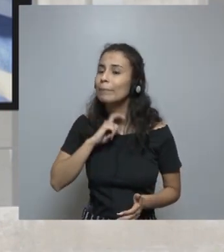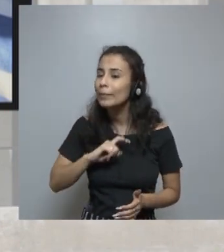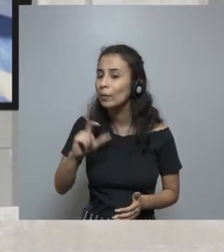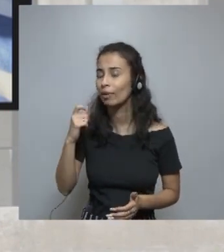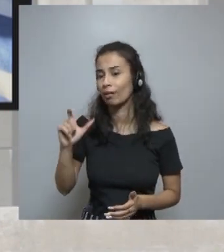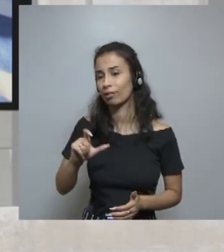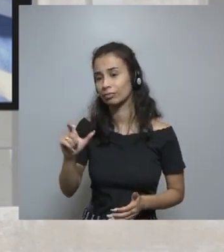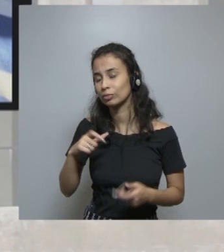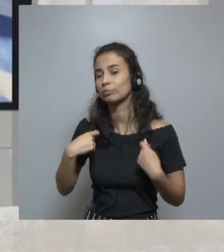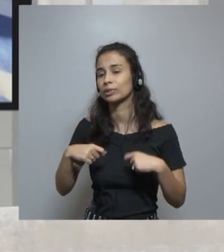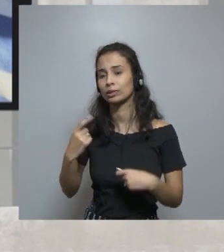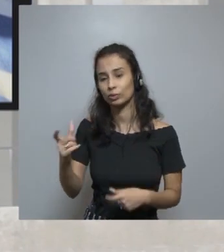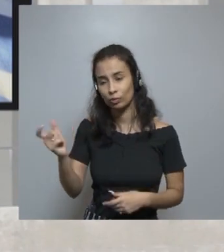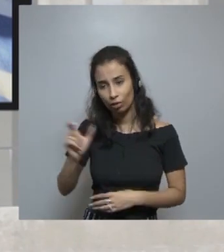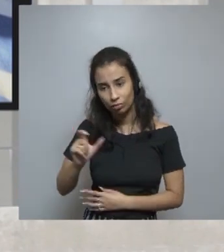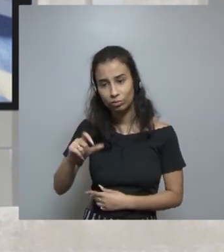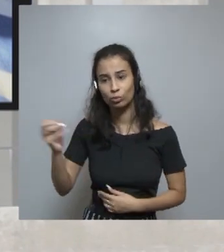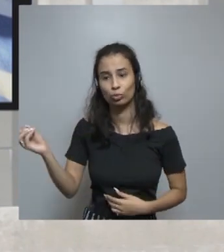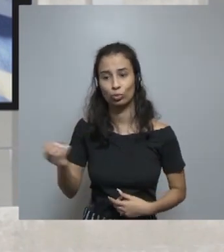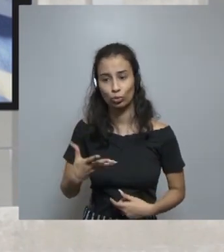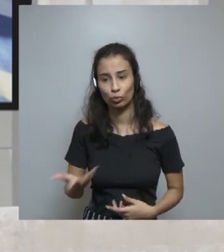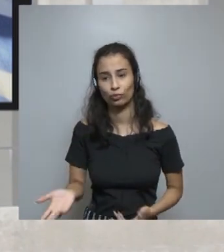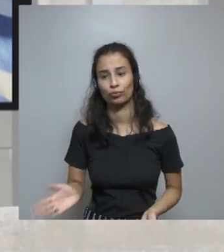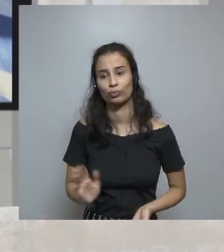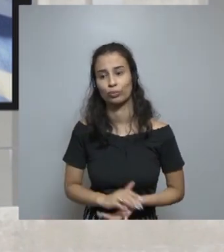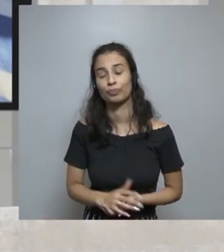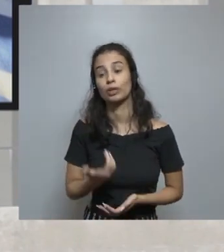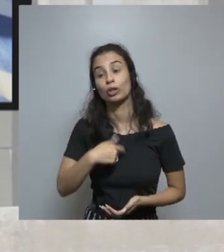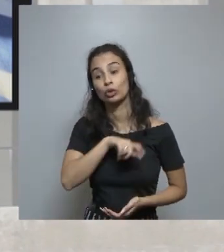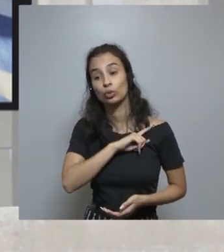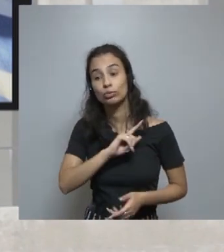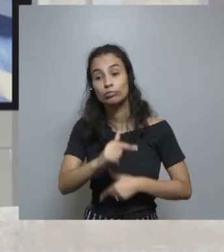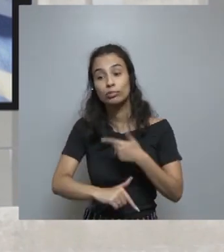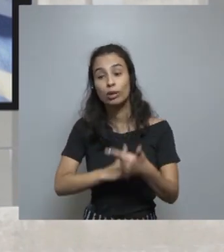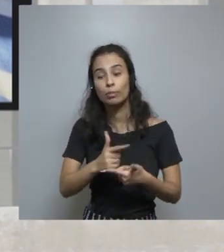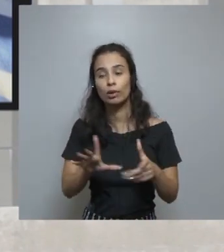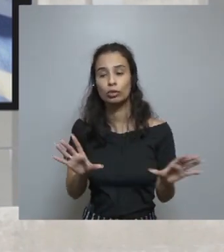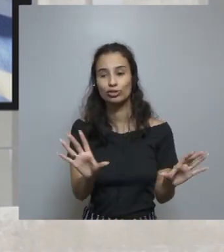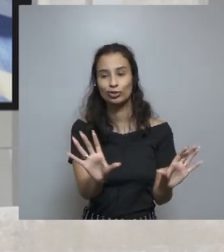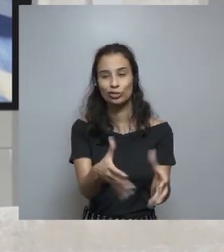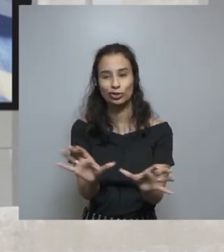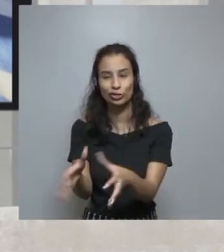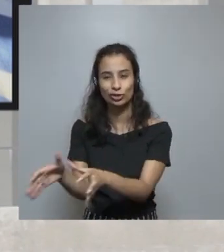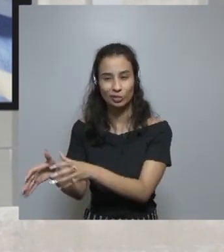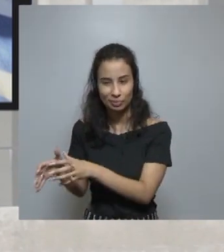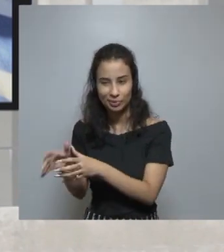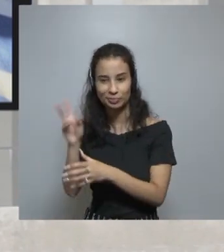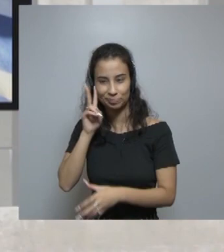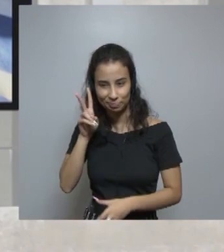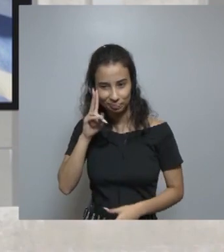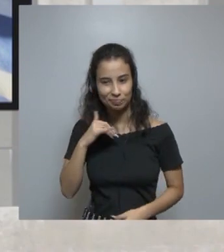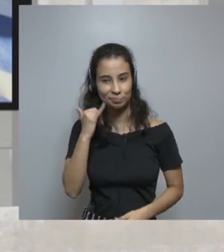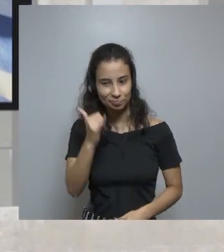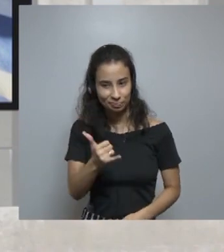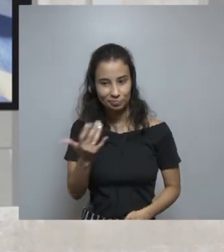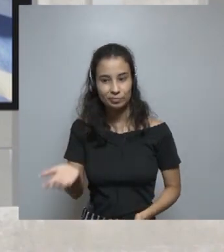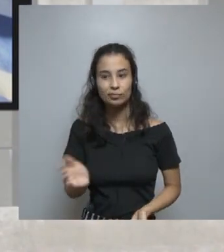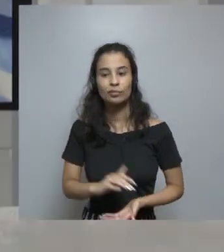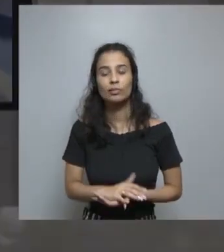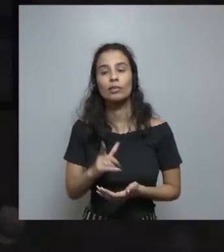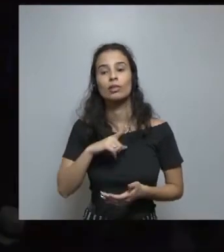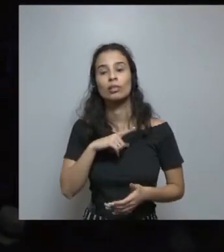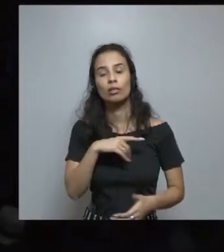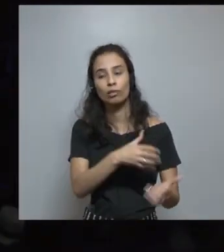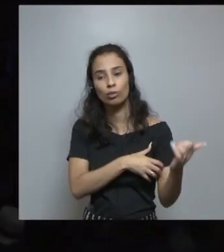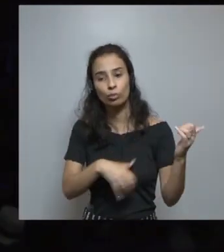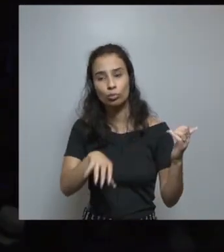necesitaba otra tarjeta. Y nosotros trabajamos con estos equipos multifuncionales que tienen la